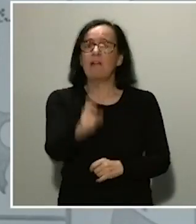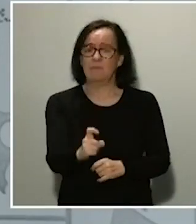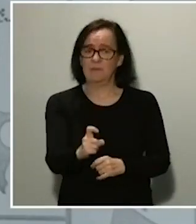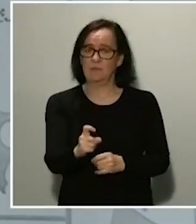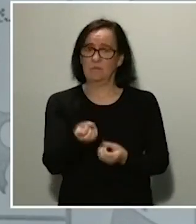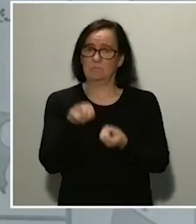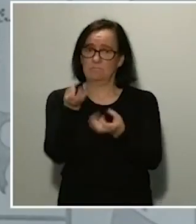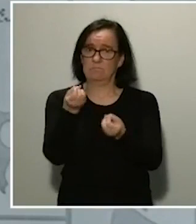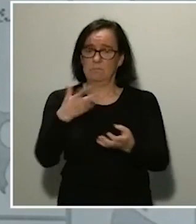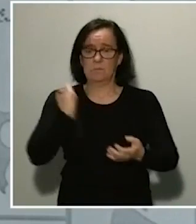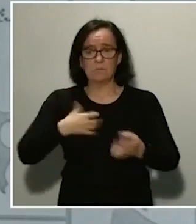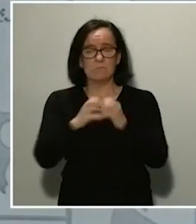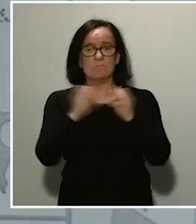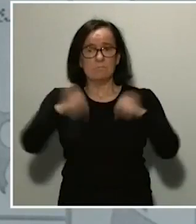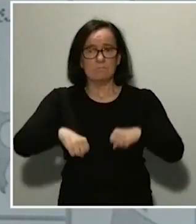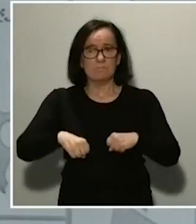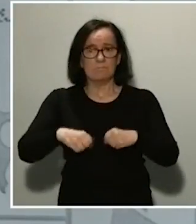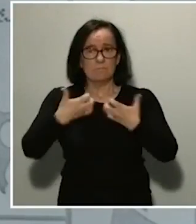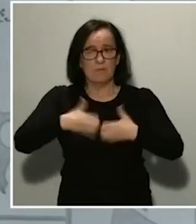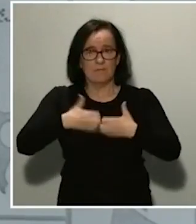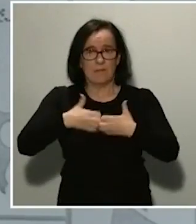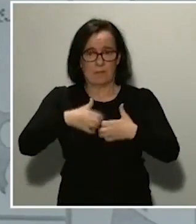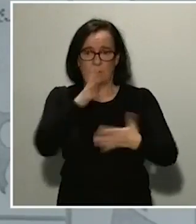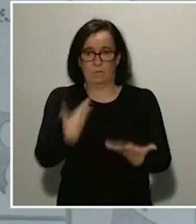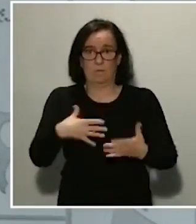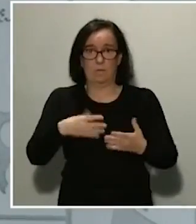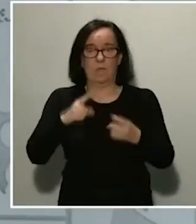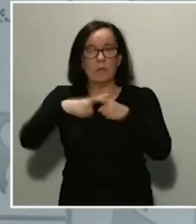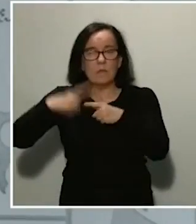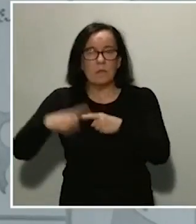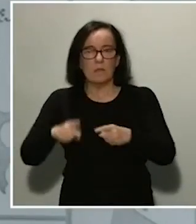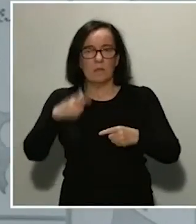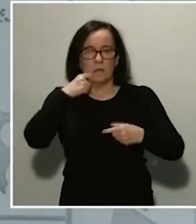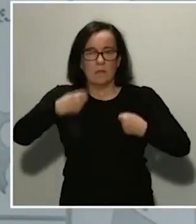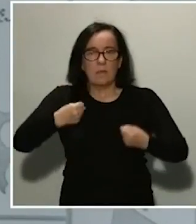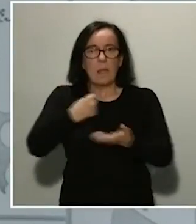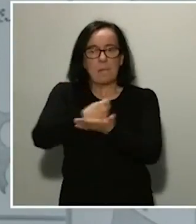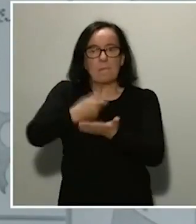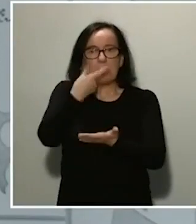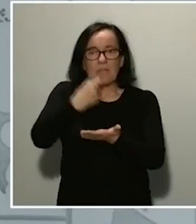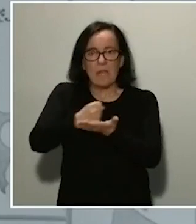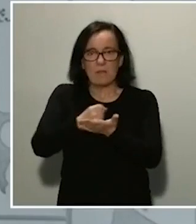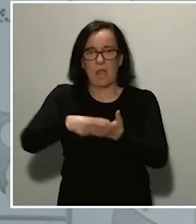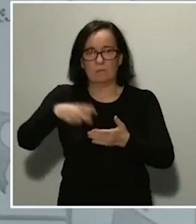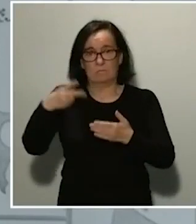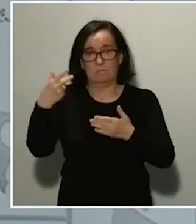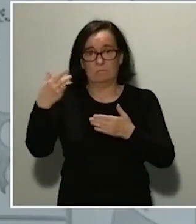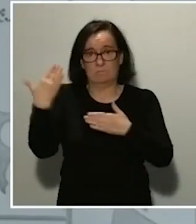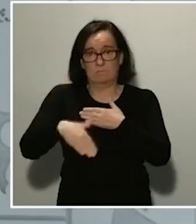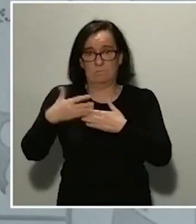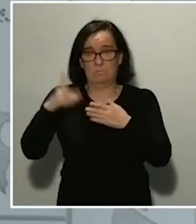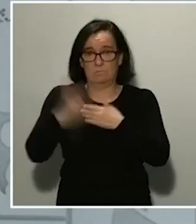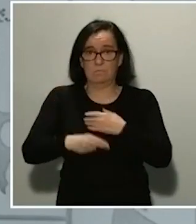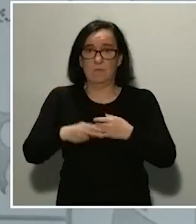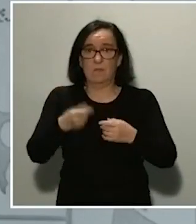hemos decidido la fabricación nacional de productos, material sanitario y medicamentos para combatir el coronavirus, que les comenté ayer en la